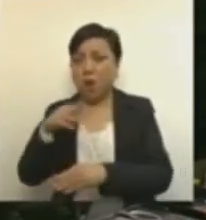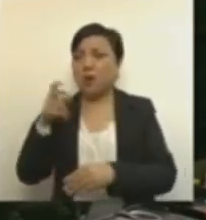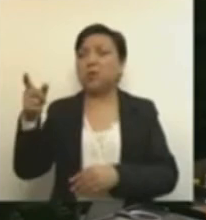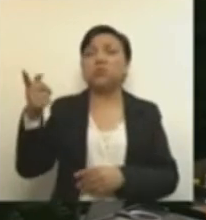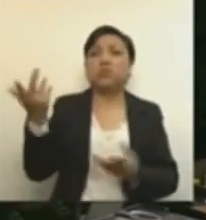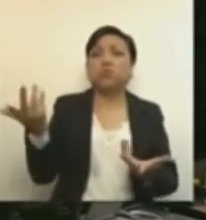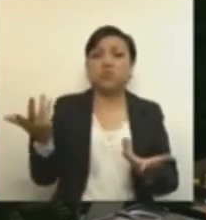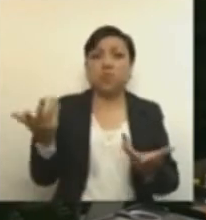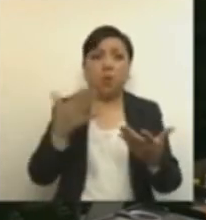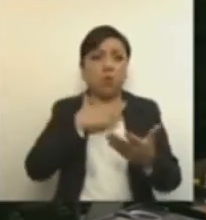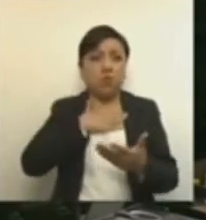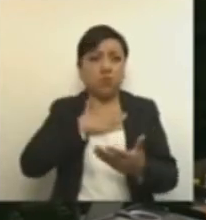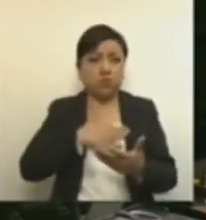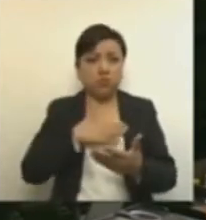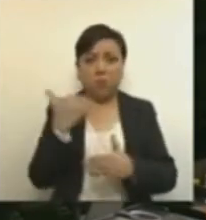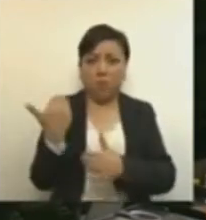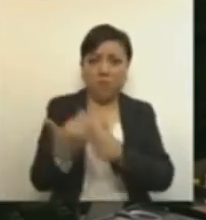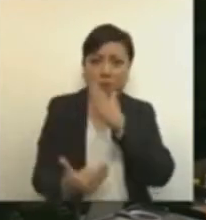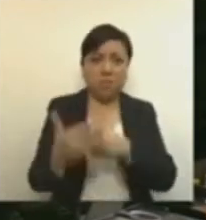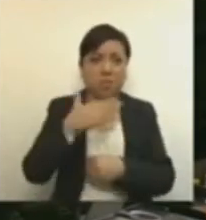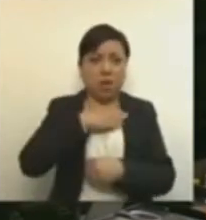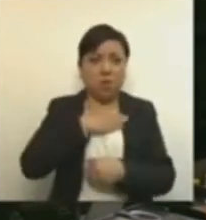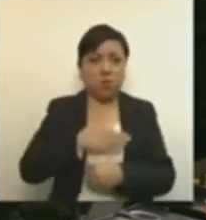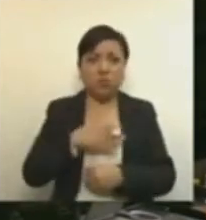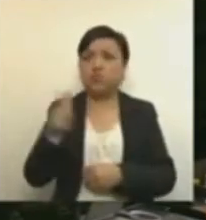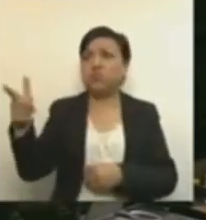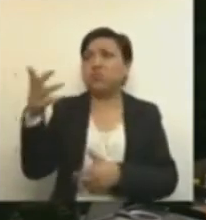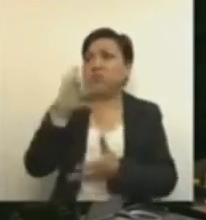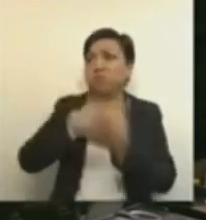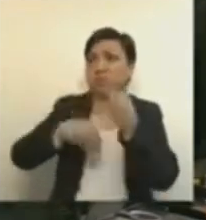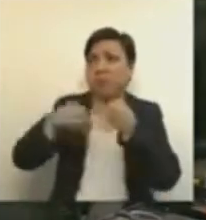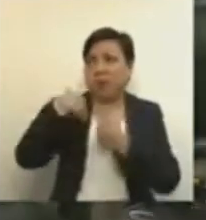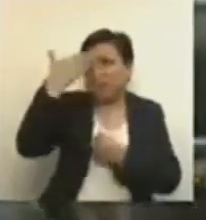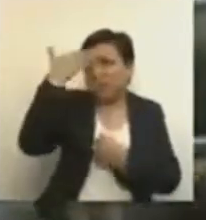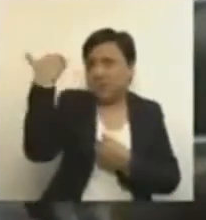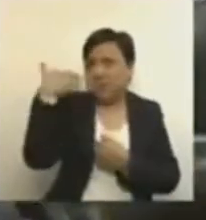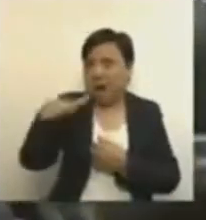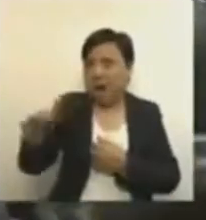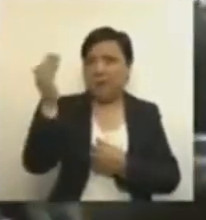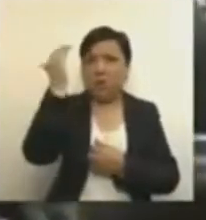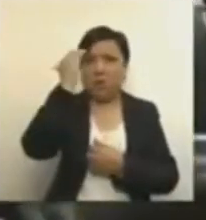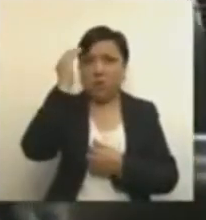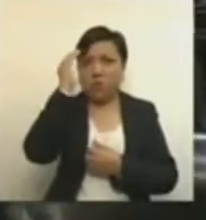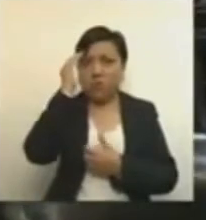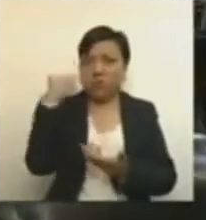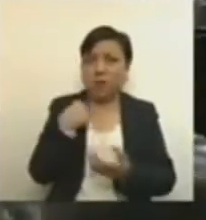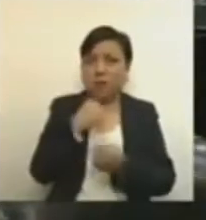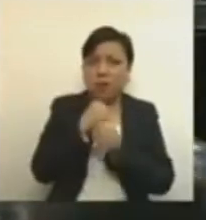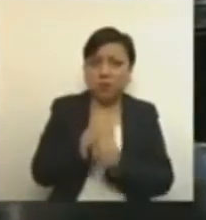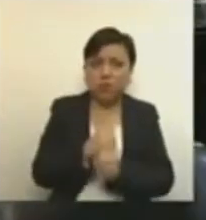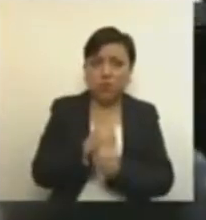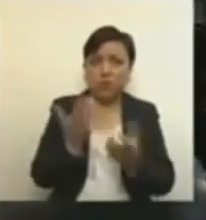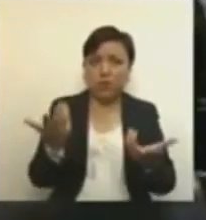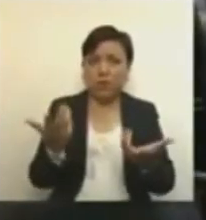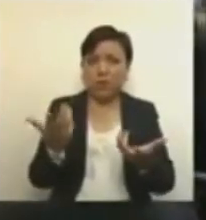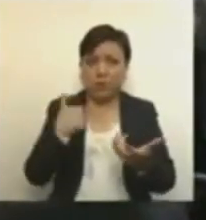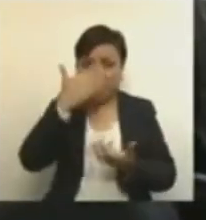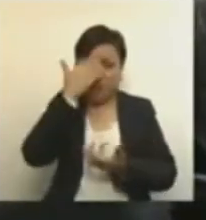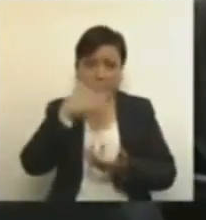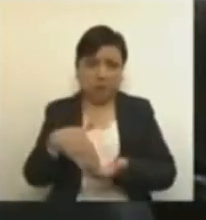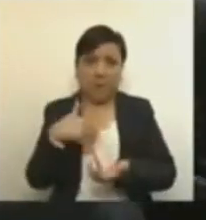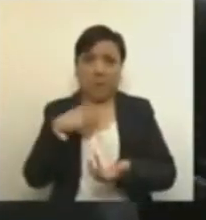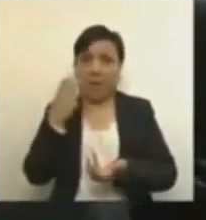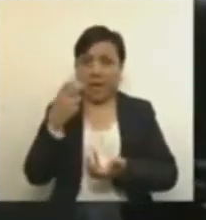justicia que se nos debe? Sin esos recursos, ¿cómo las víctimas podrán sostener a sus familias para